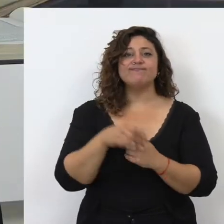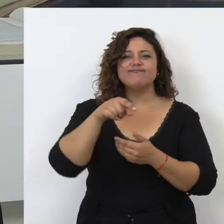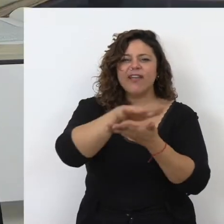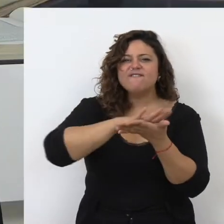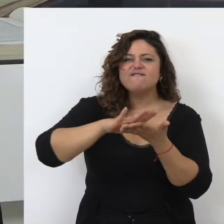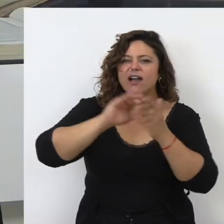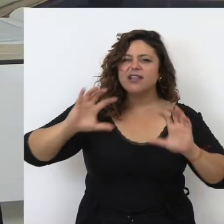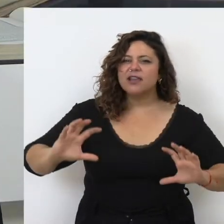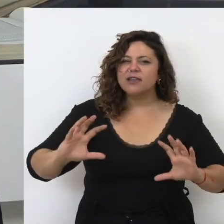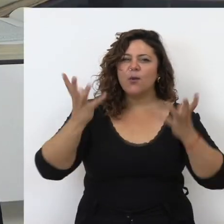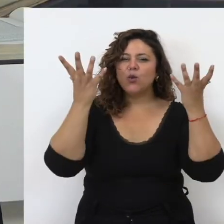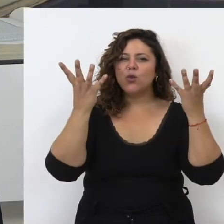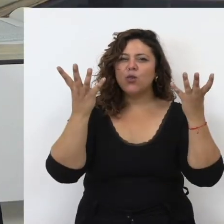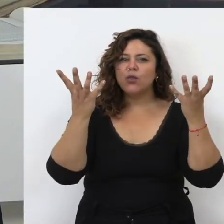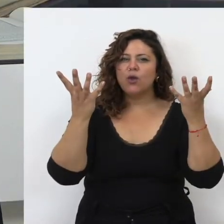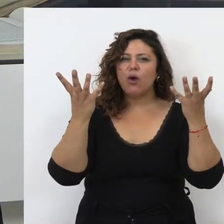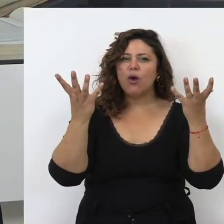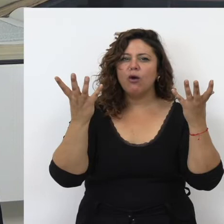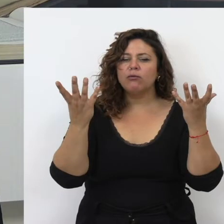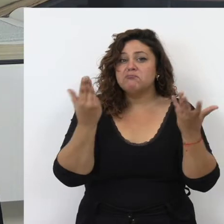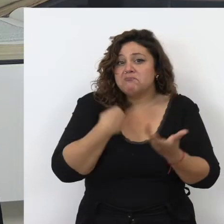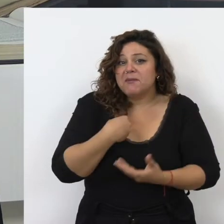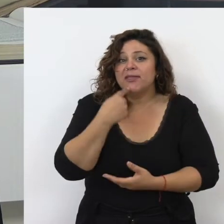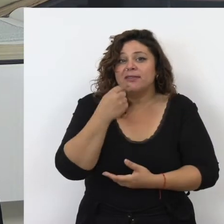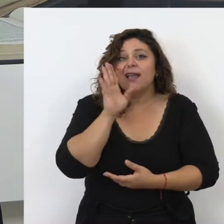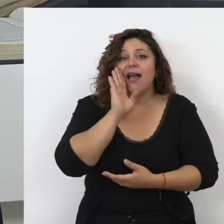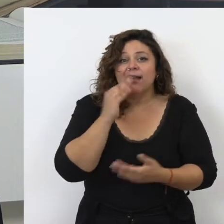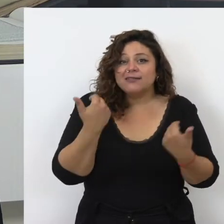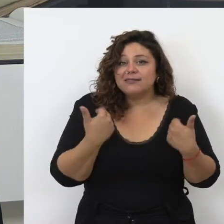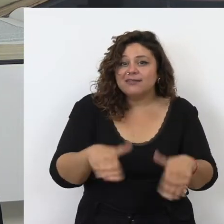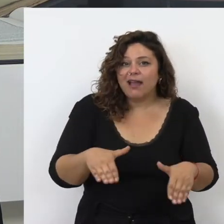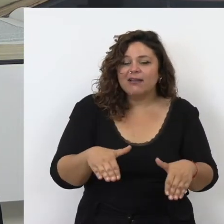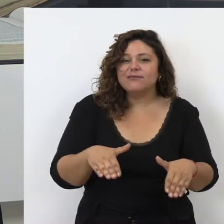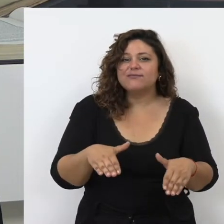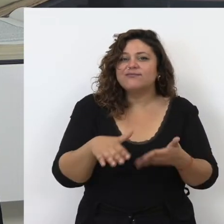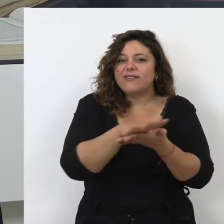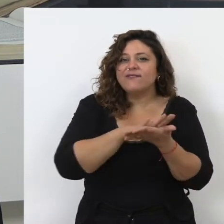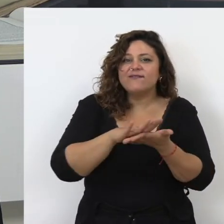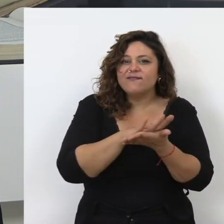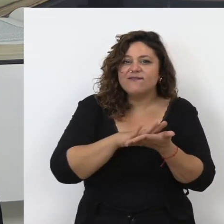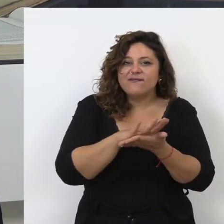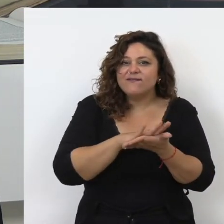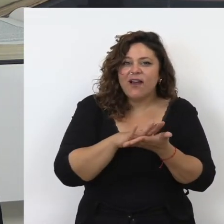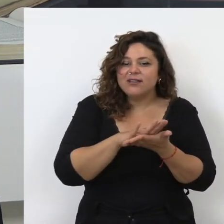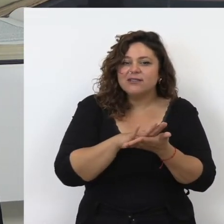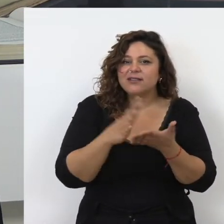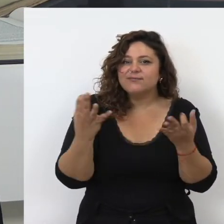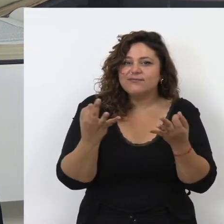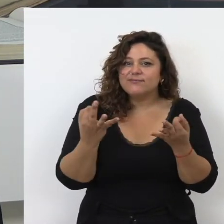bases, como ya expongo, pues fueron precisamente